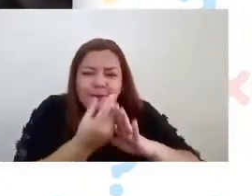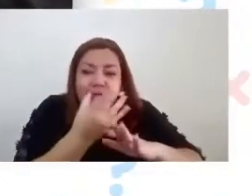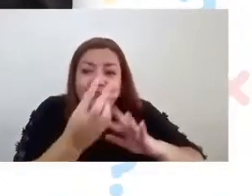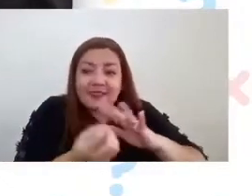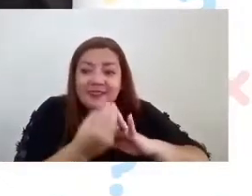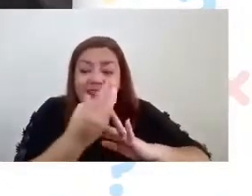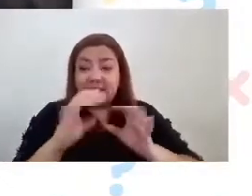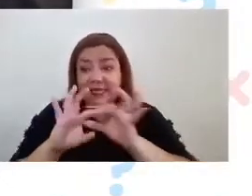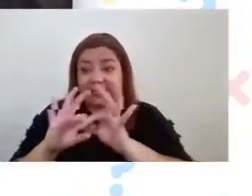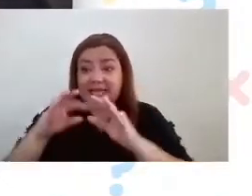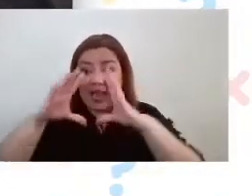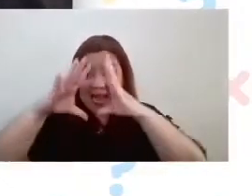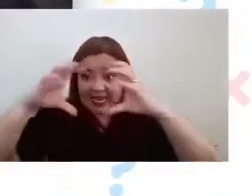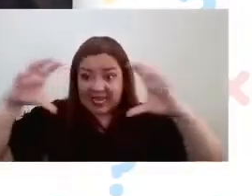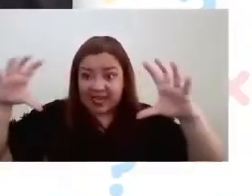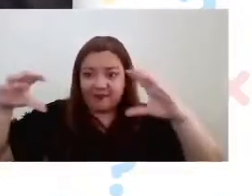niebla.